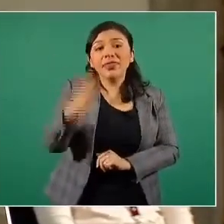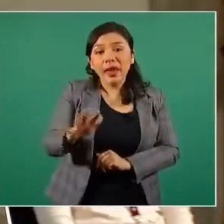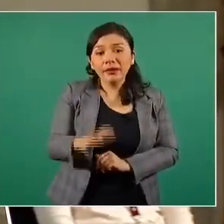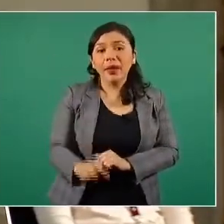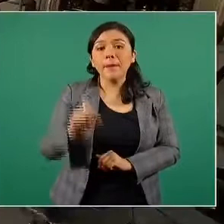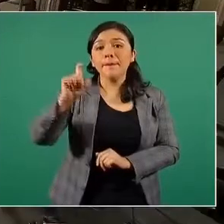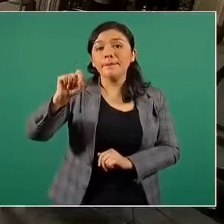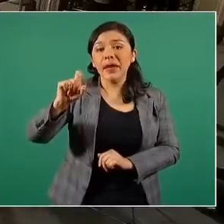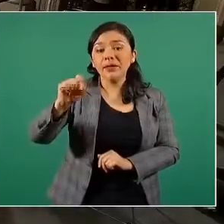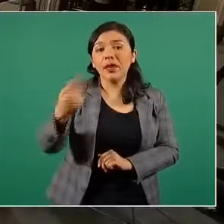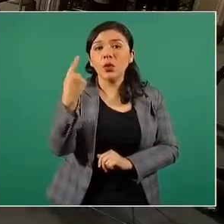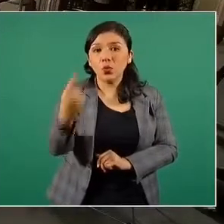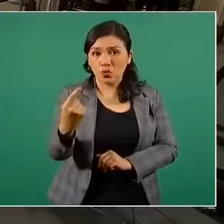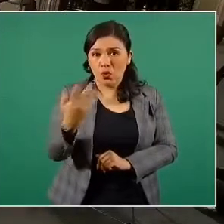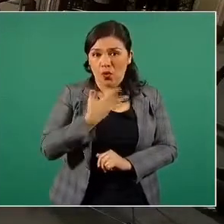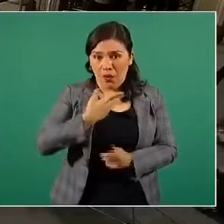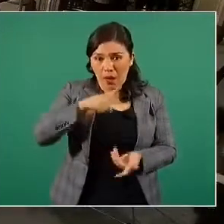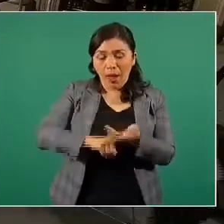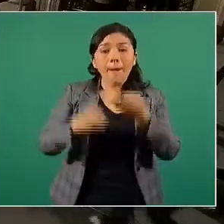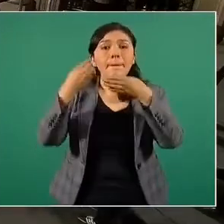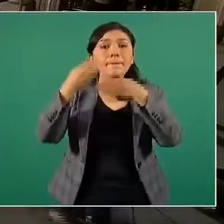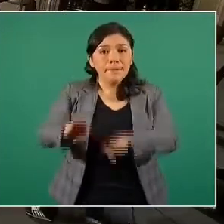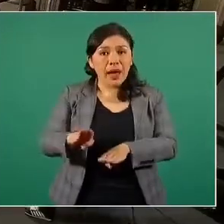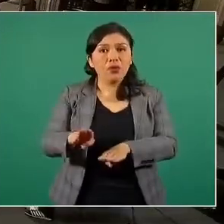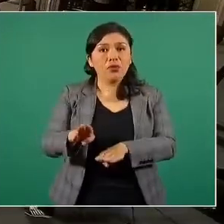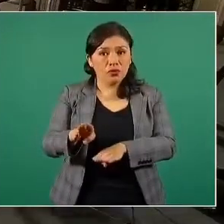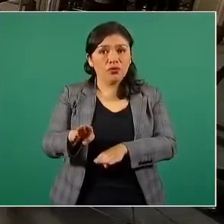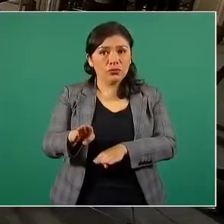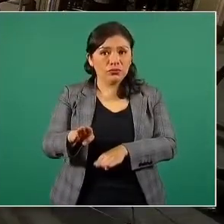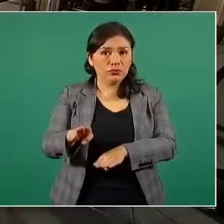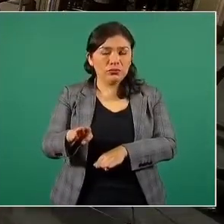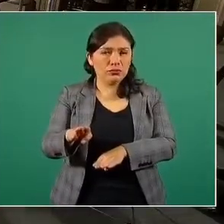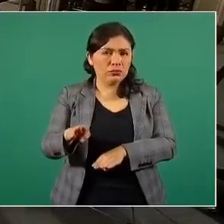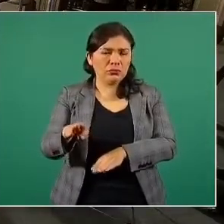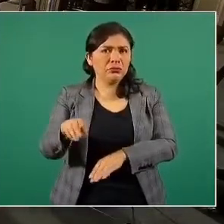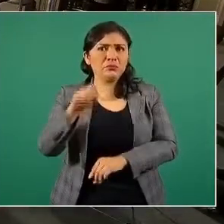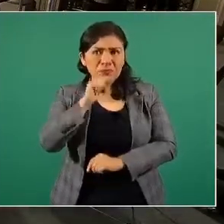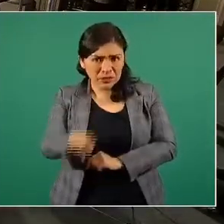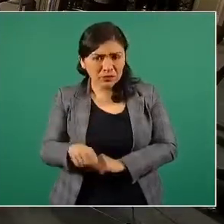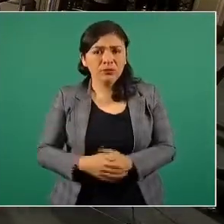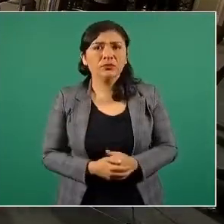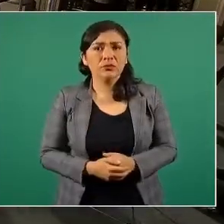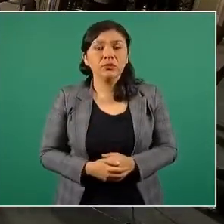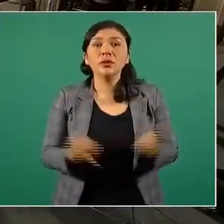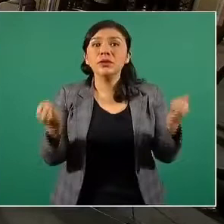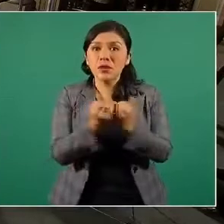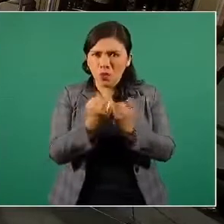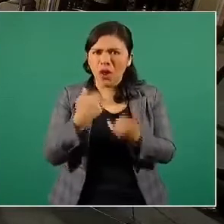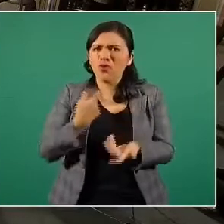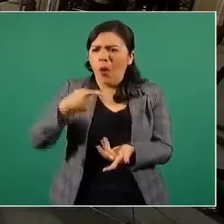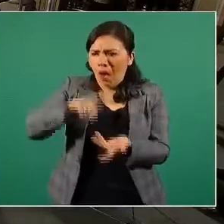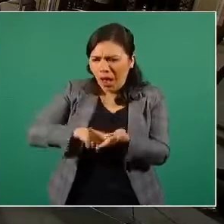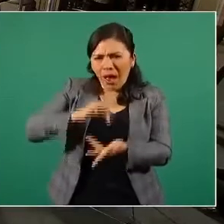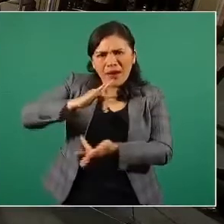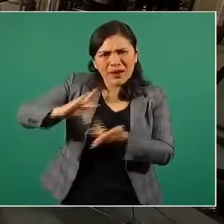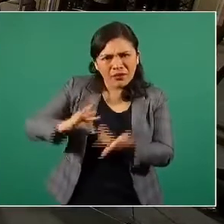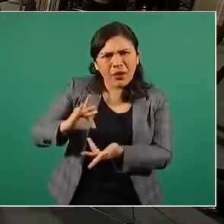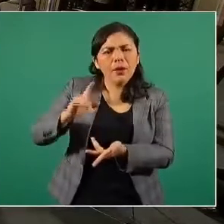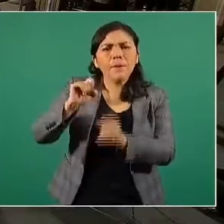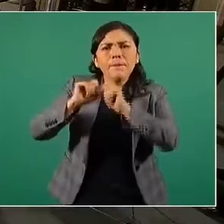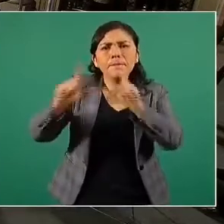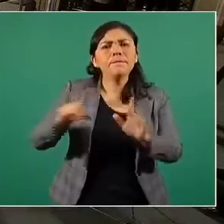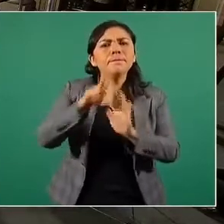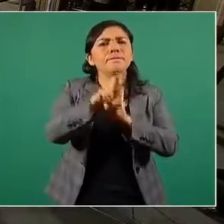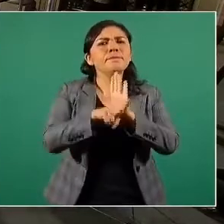veinte uno del Banco Bambajío. No sólo eso, puse en mis redes el